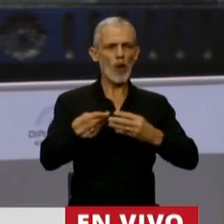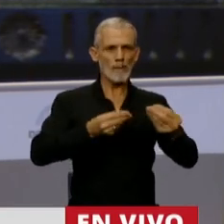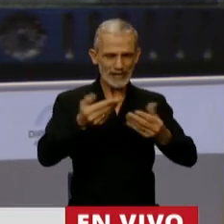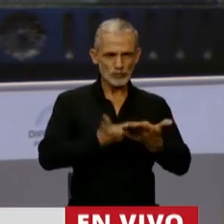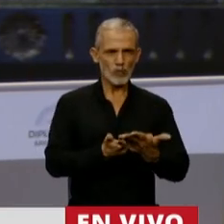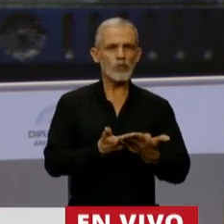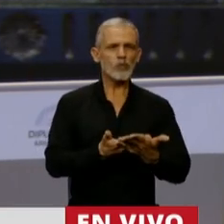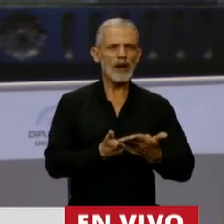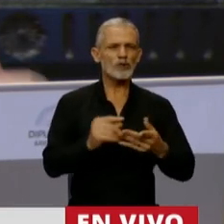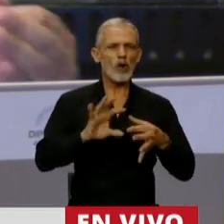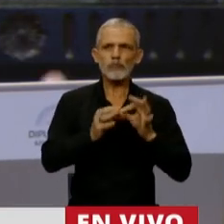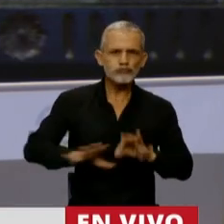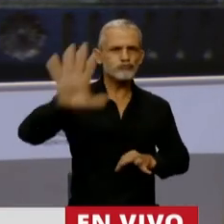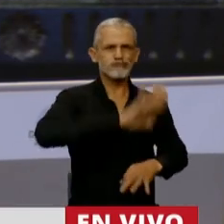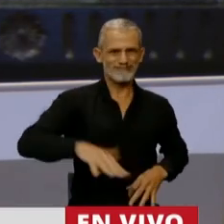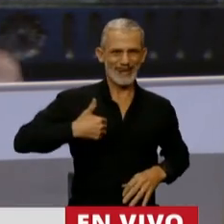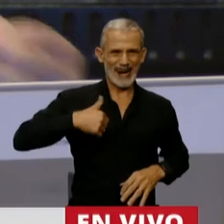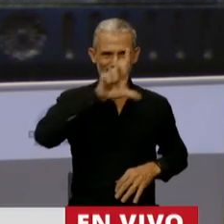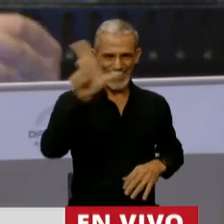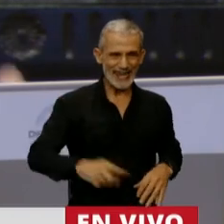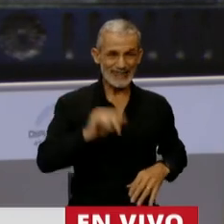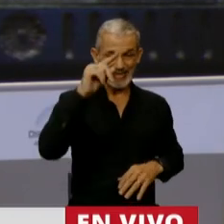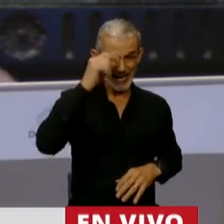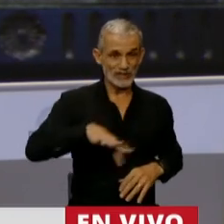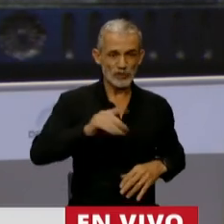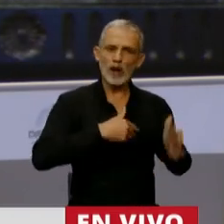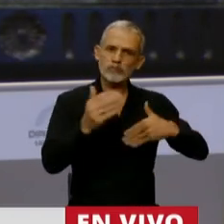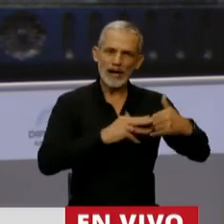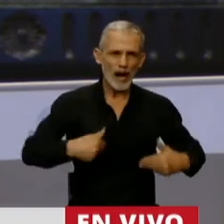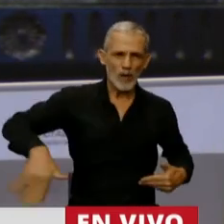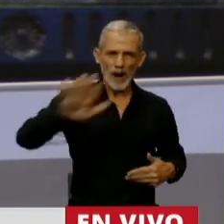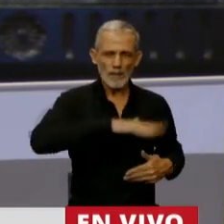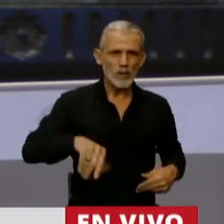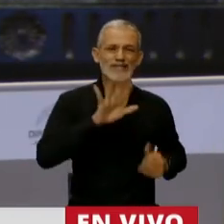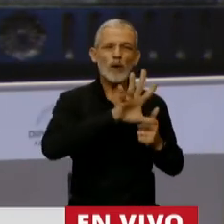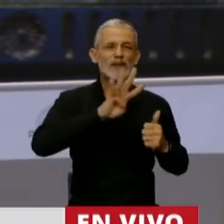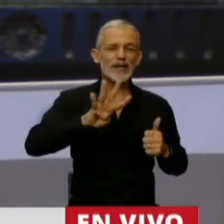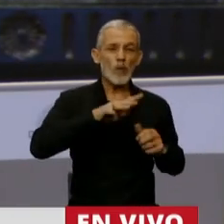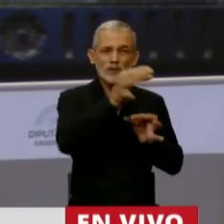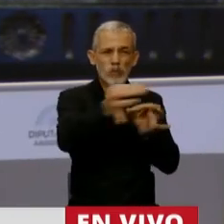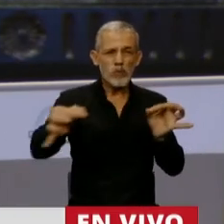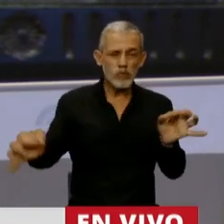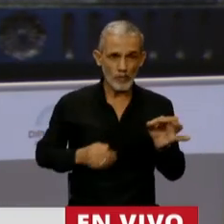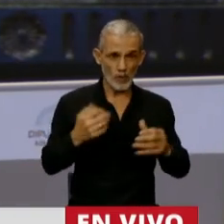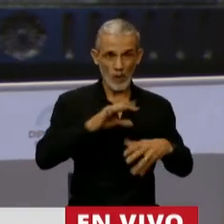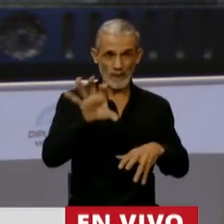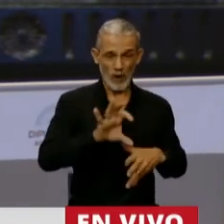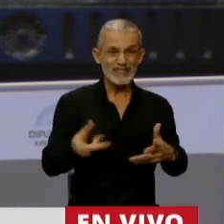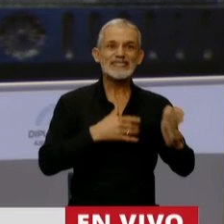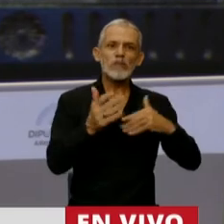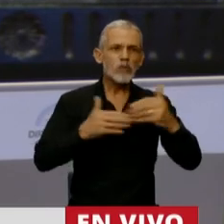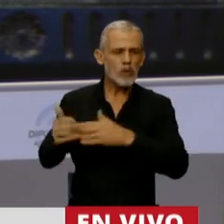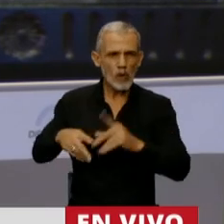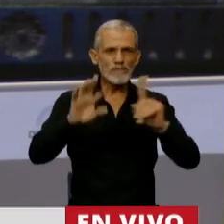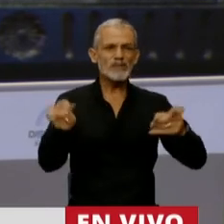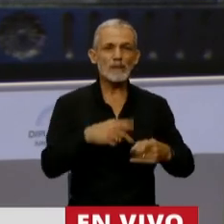presupuesto absolutamente federal, es un presupuesto que tiene impacto en la obra pública en los 54 municipios de mi provincia, tiene impacto en obras de